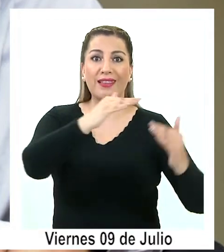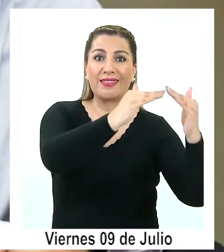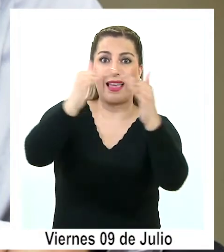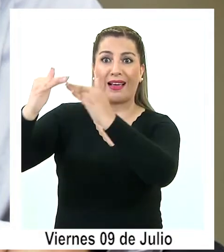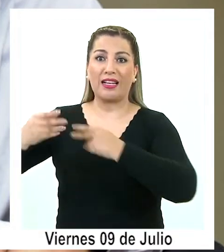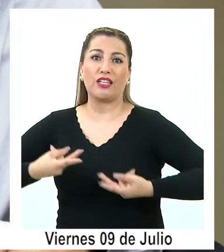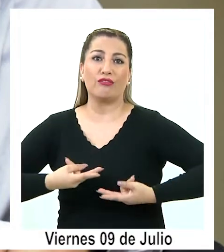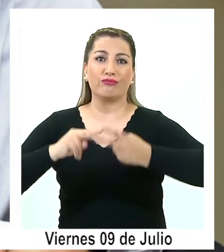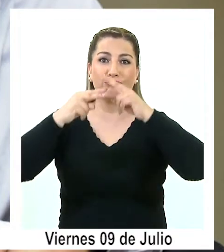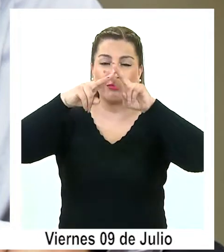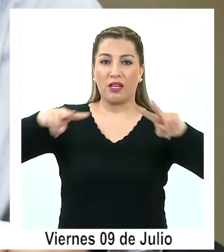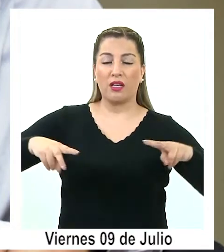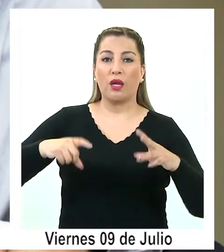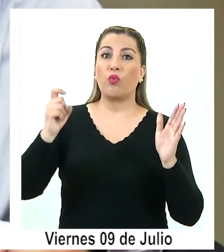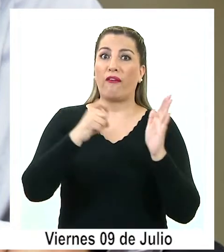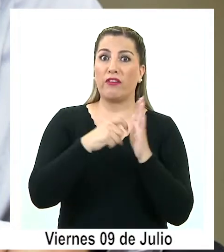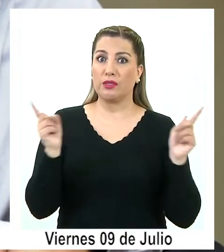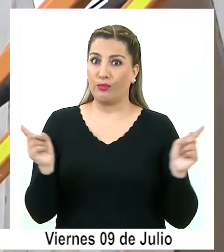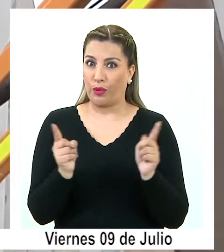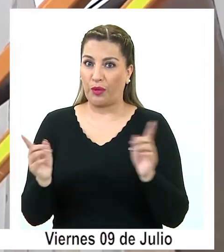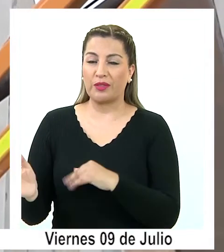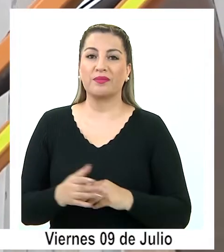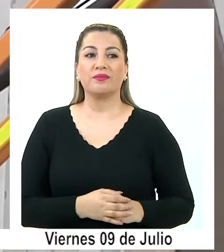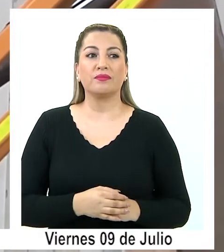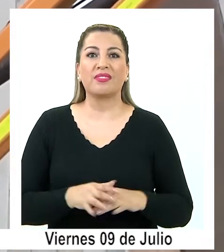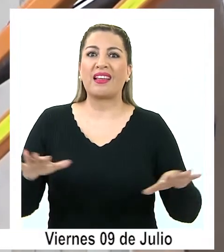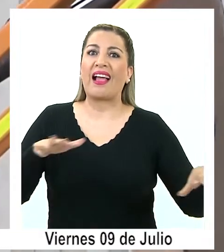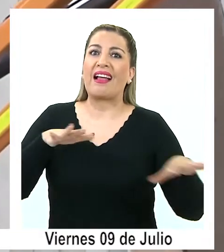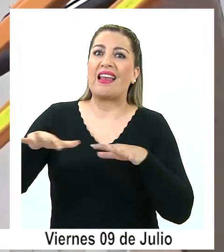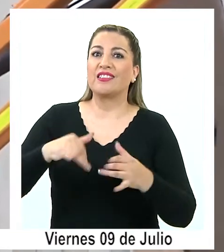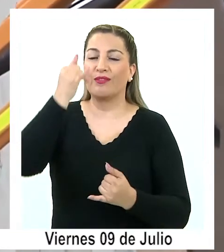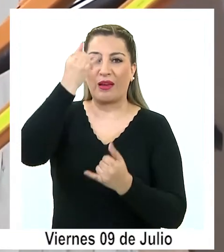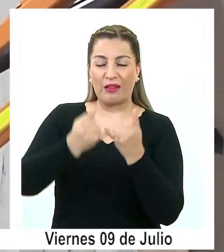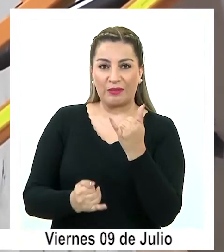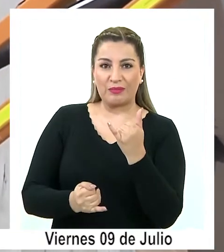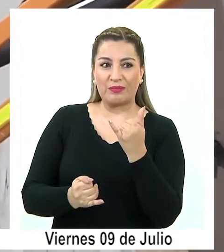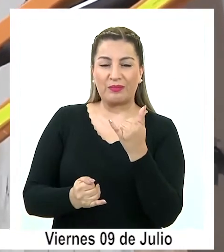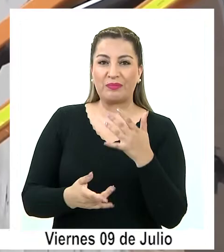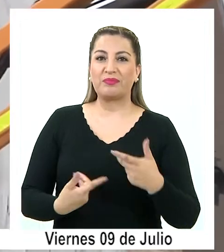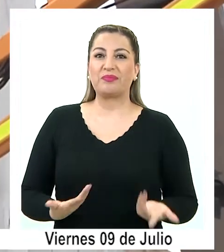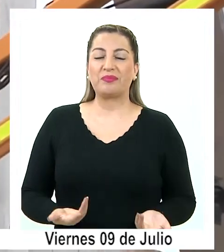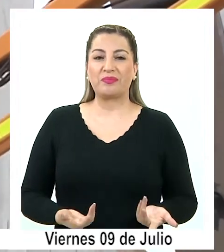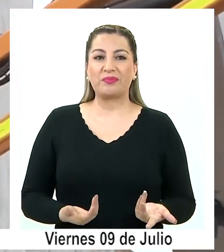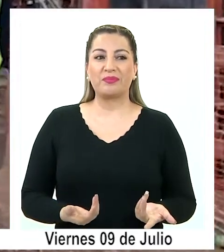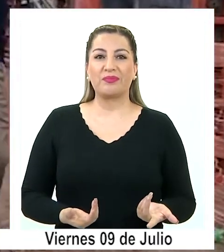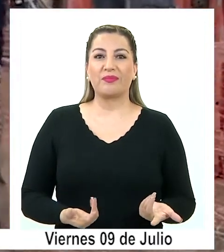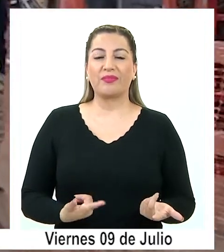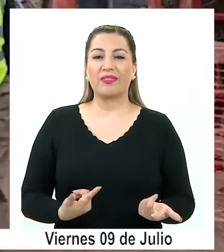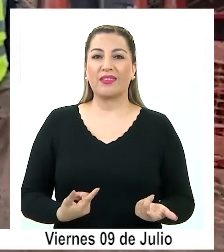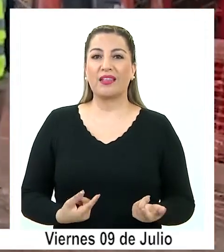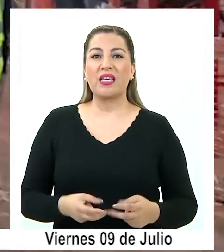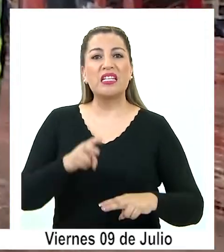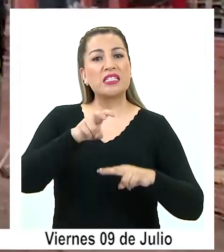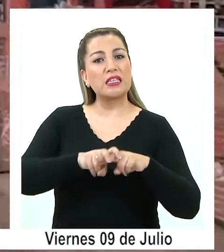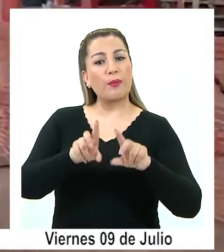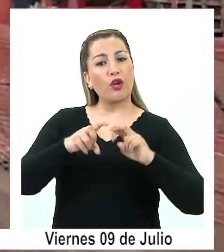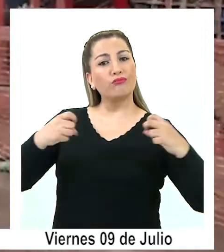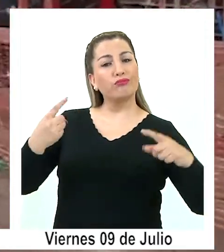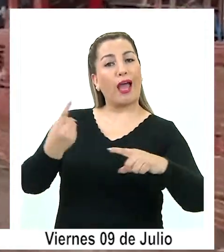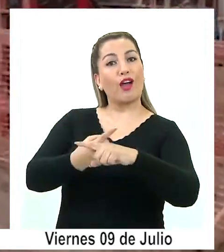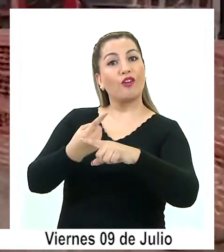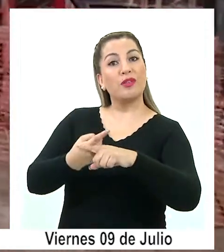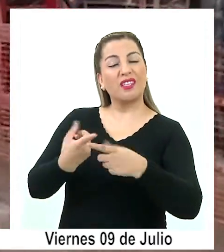viviendas que logramos concretar en un plazo bastante corto. La actividad finalizó con una dinámica enmarcada en el Sentémonos a